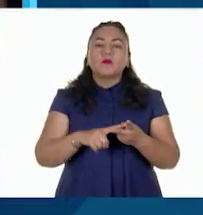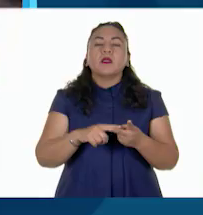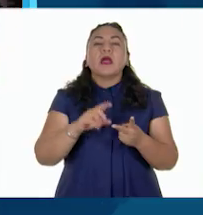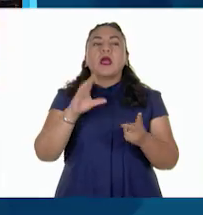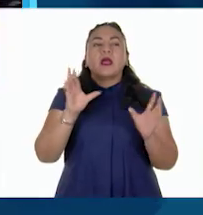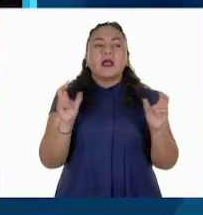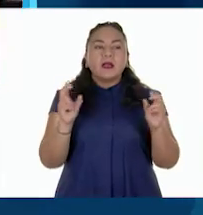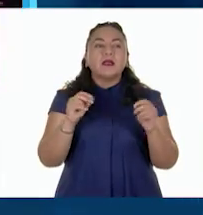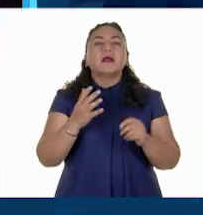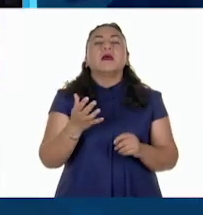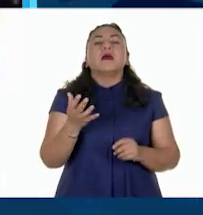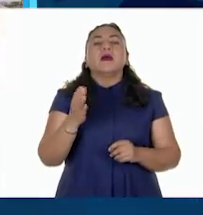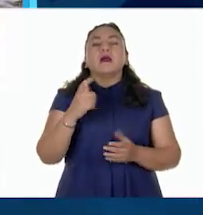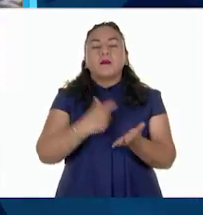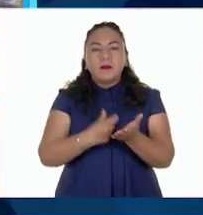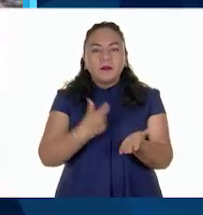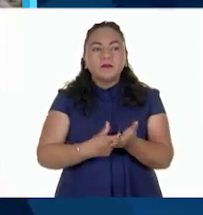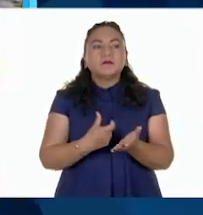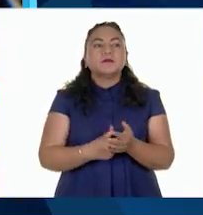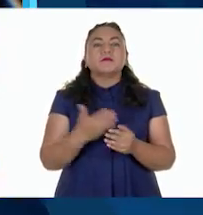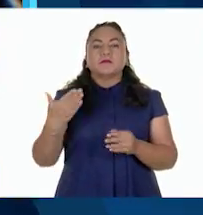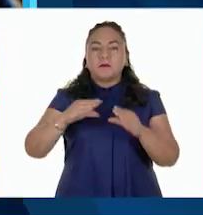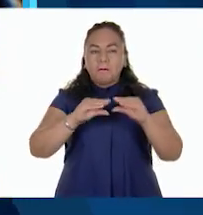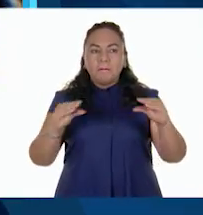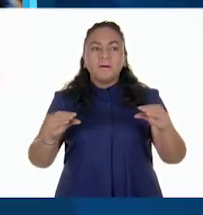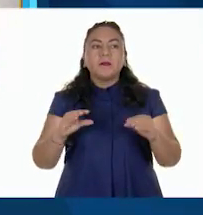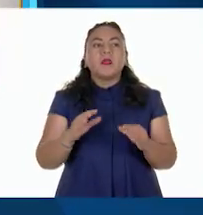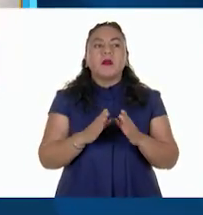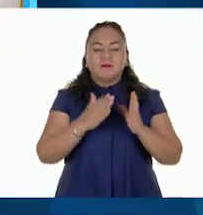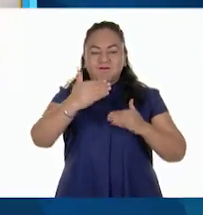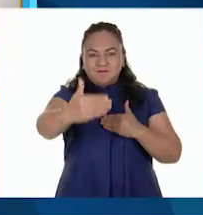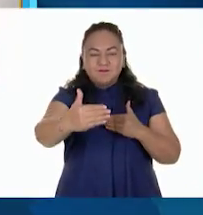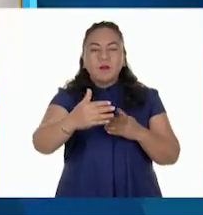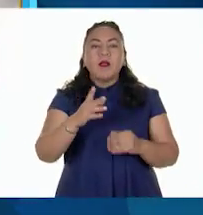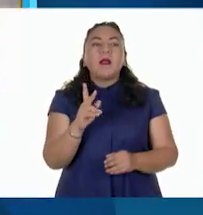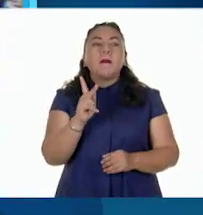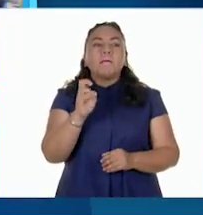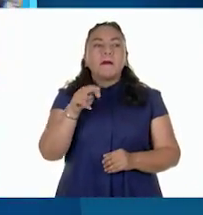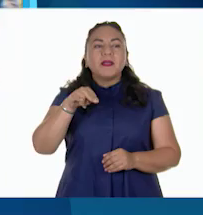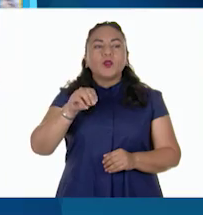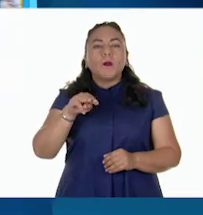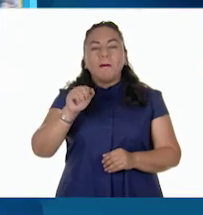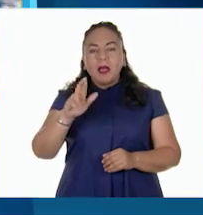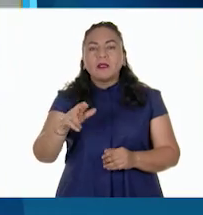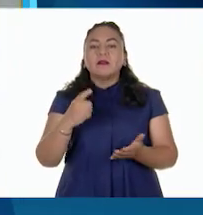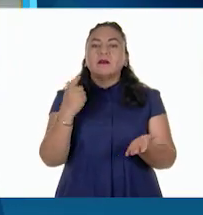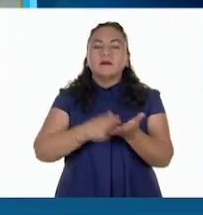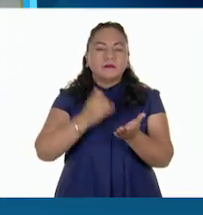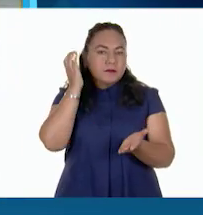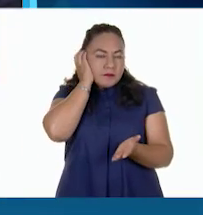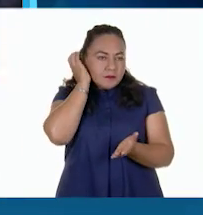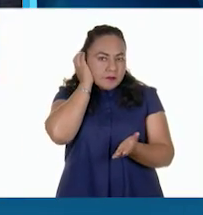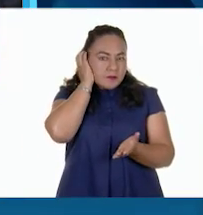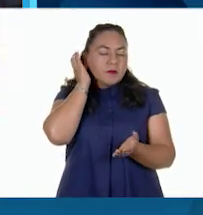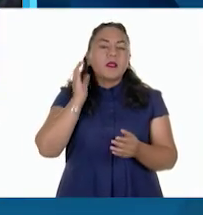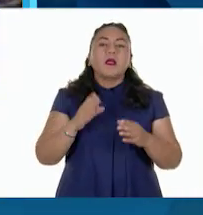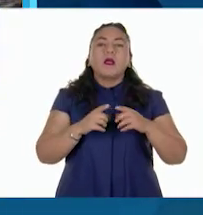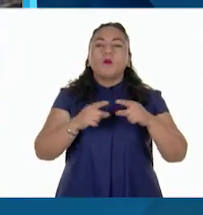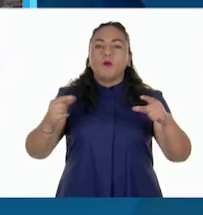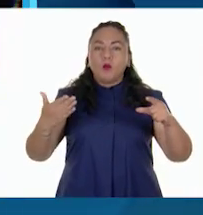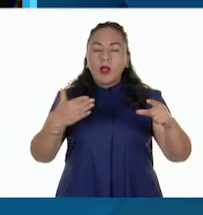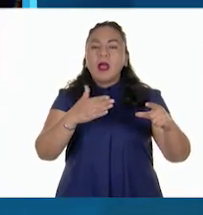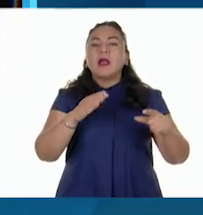camarón, langosta, lisa, anchoveta, pepino de mar, ostión, mojarra y sardina.